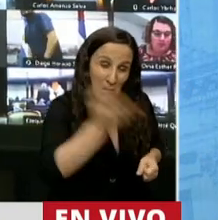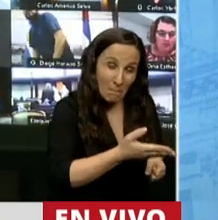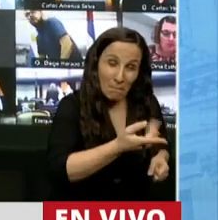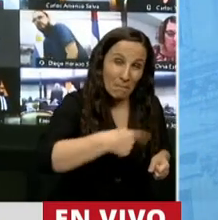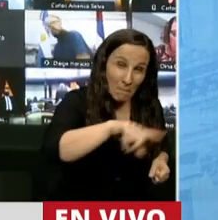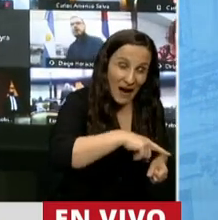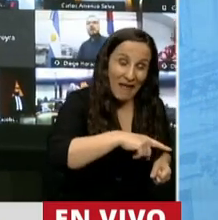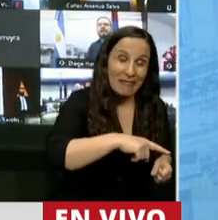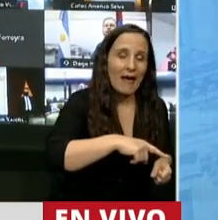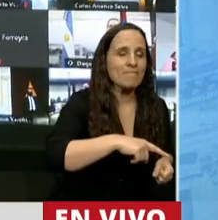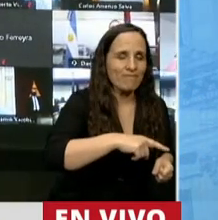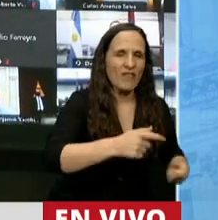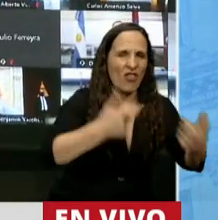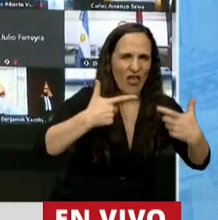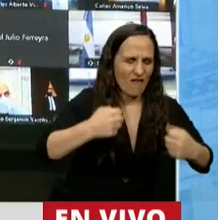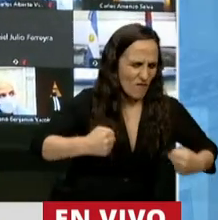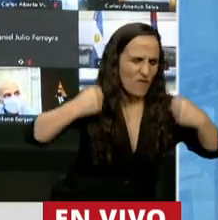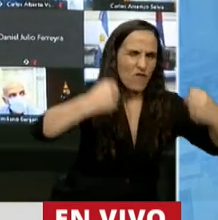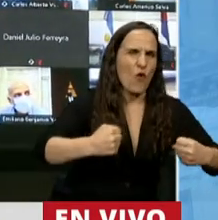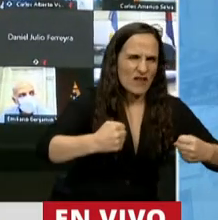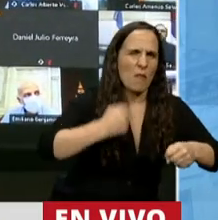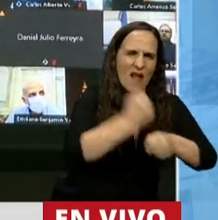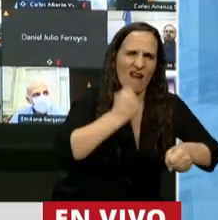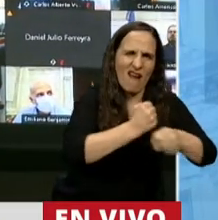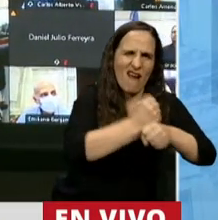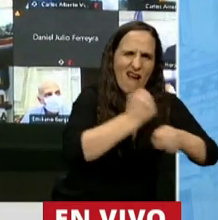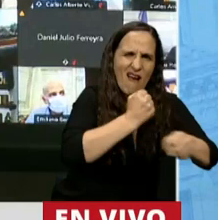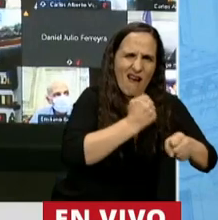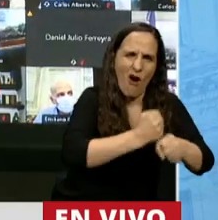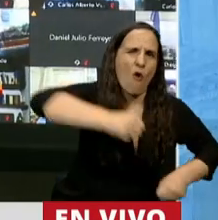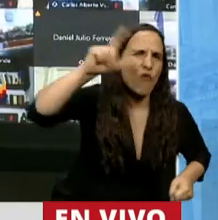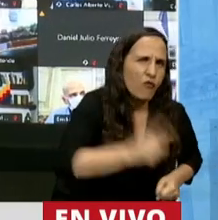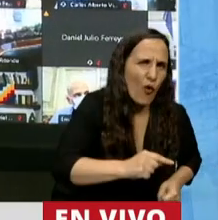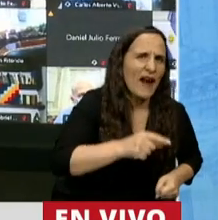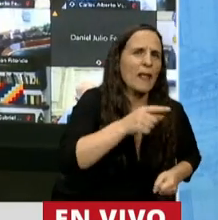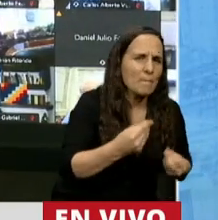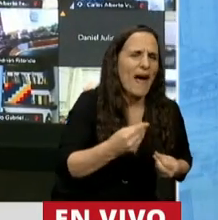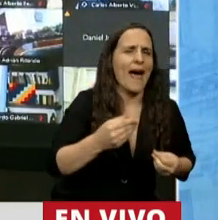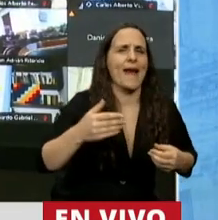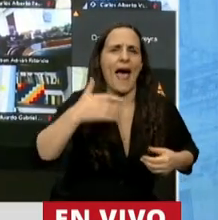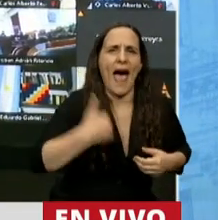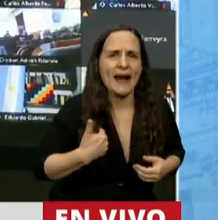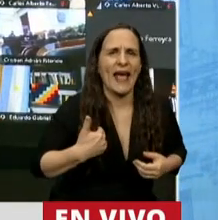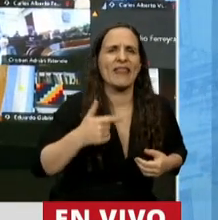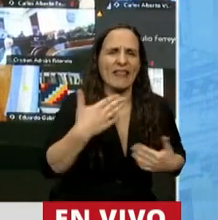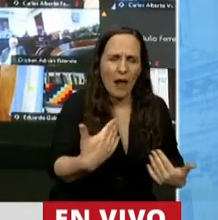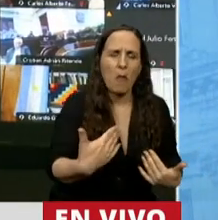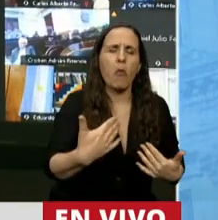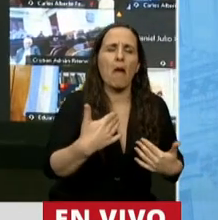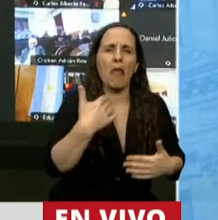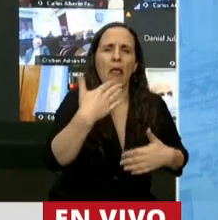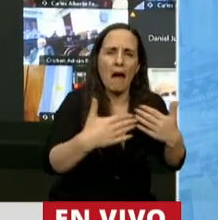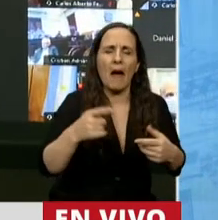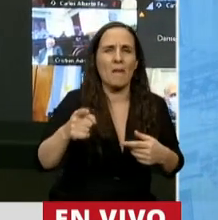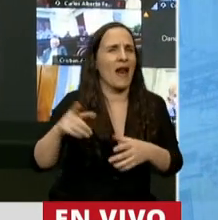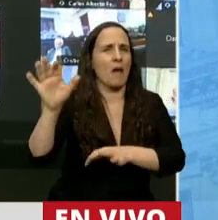matan, nos van a dar la fuerza para trabajar muy grande y muy fuerte para que esta Argentina tenga una alternativa a